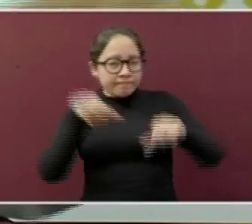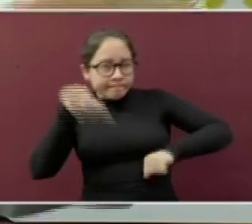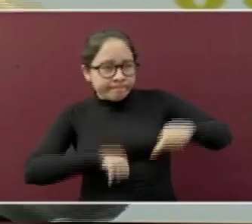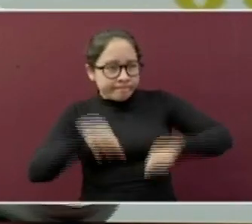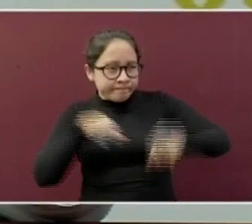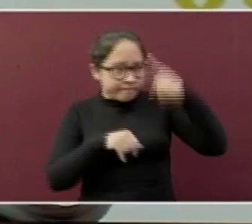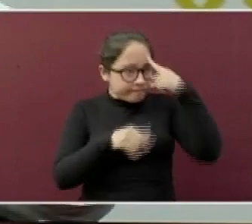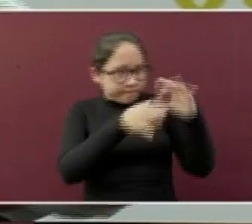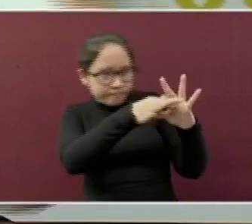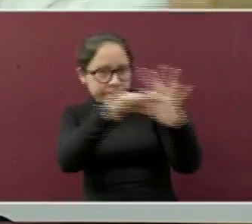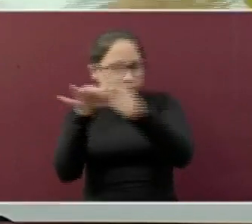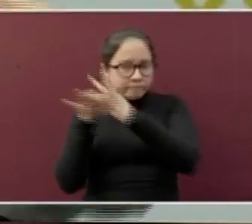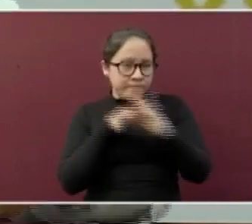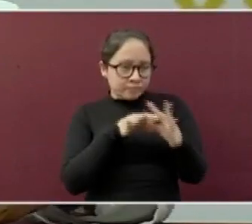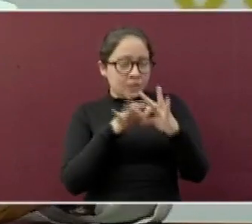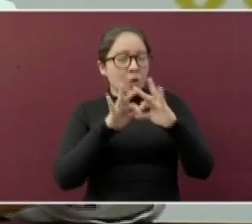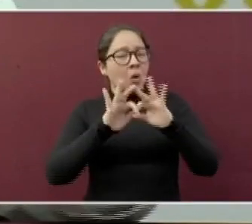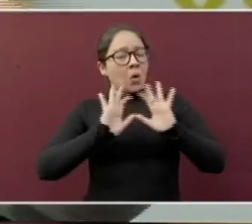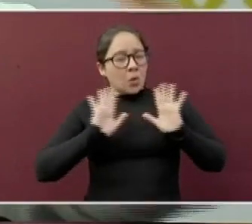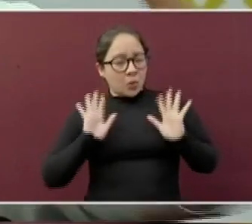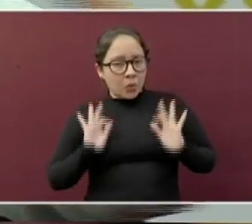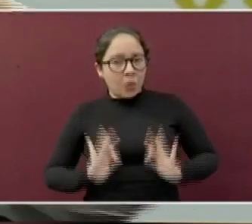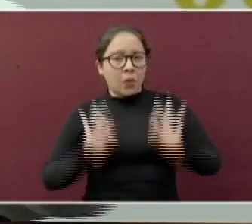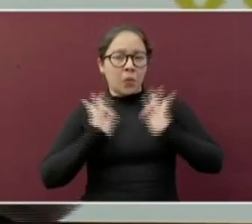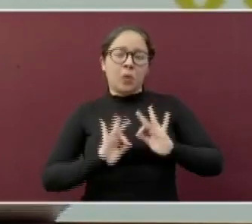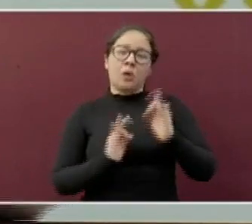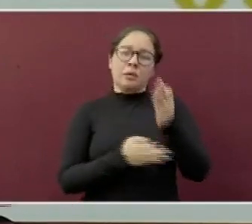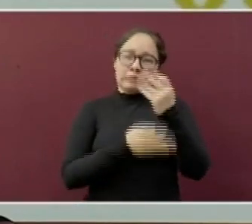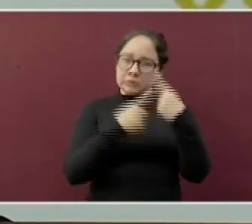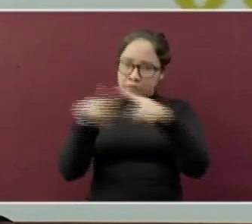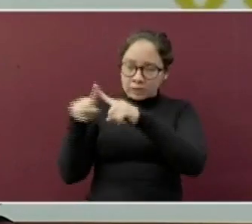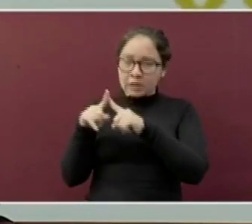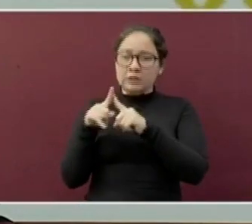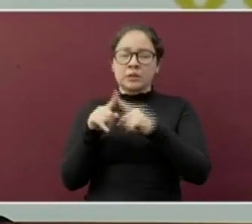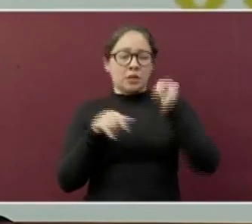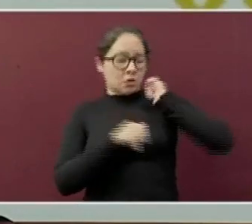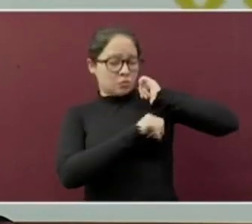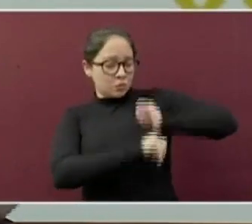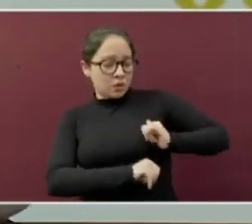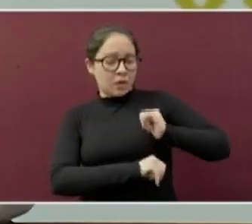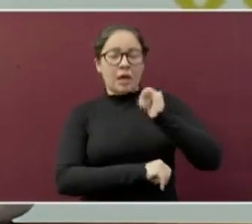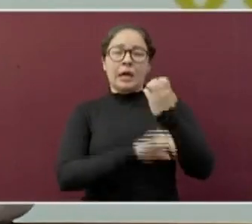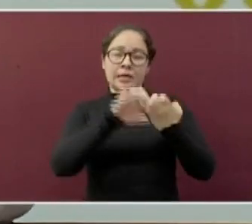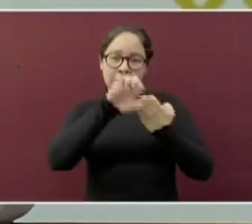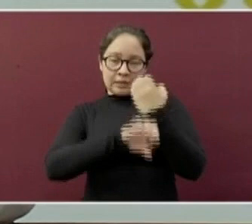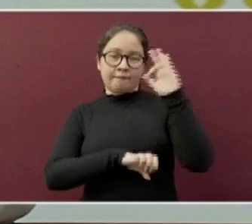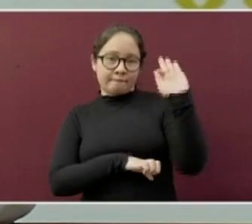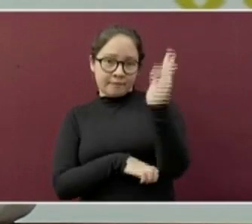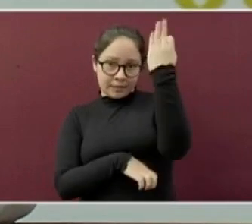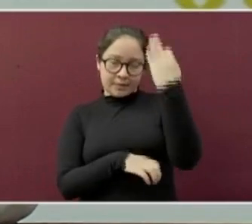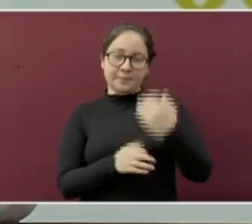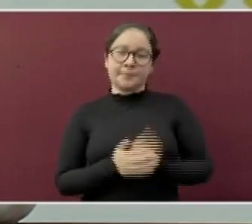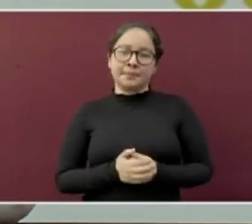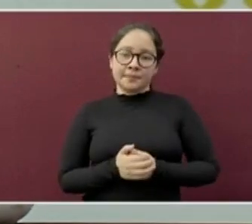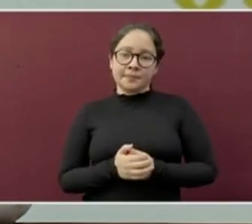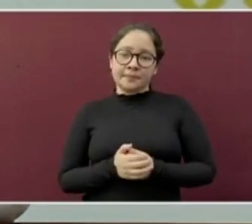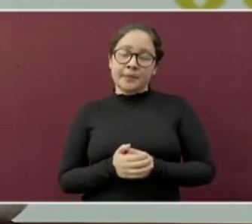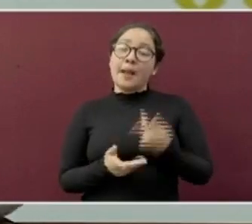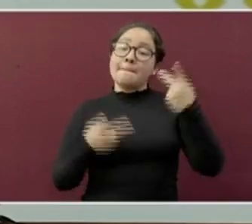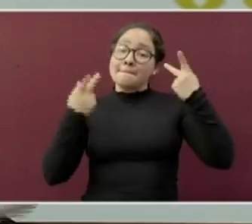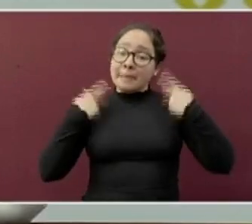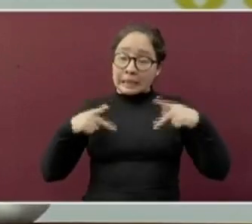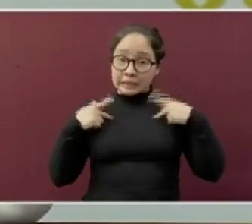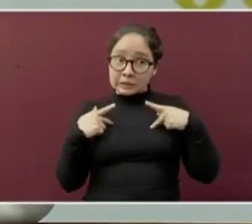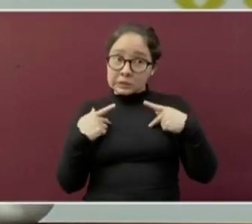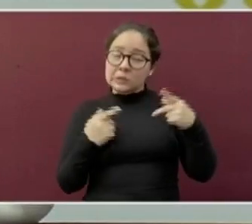coordinadas en armonía con las autoridades estatales y federales, la población